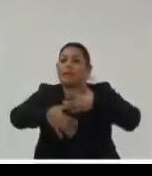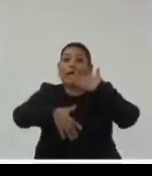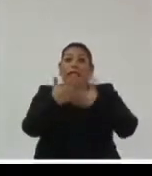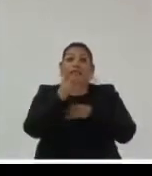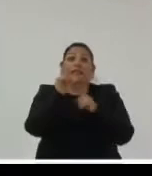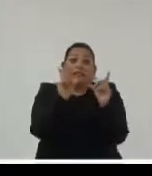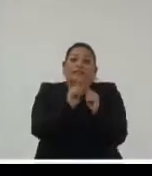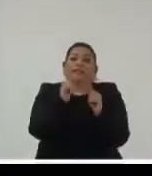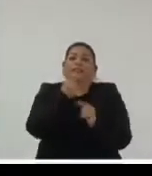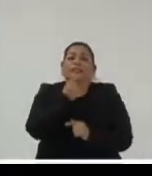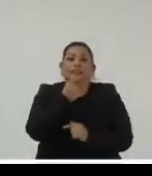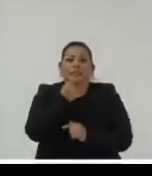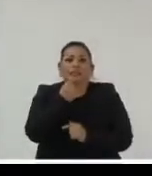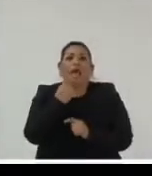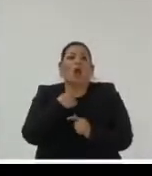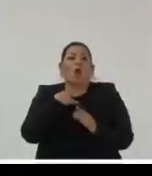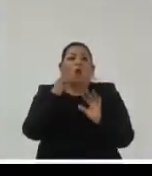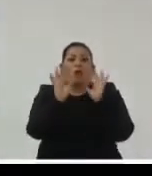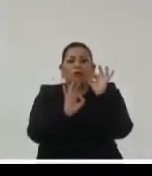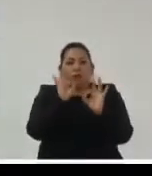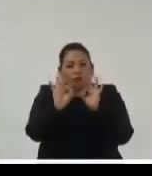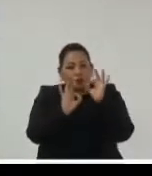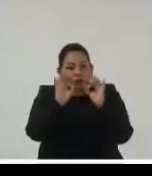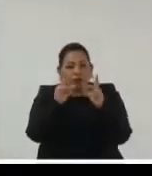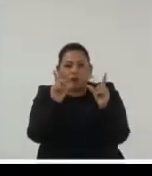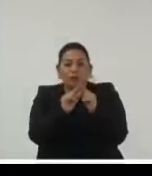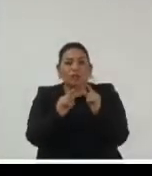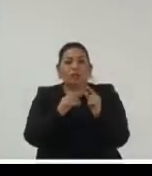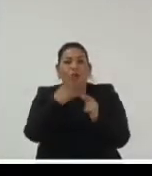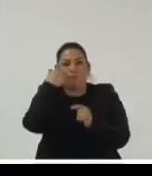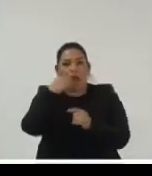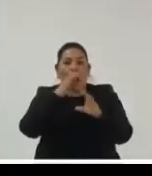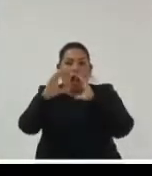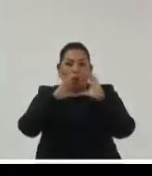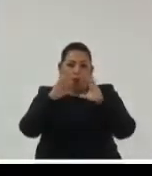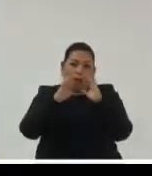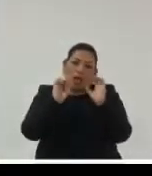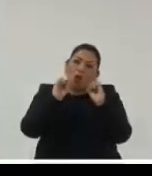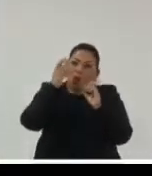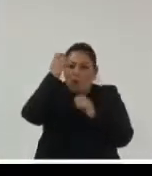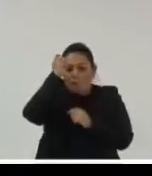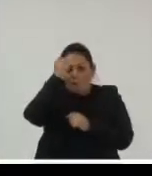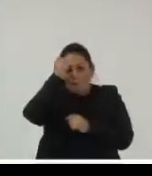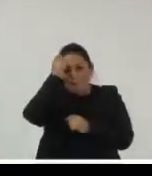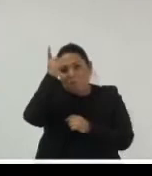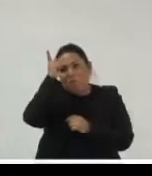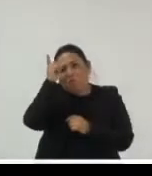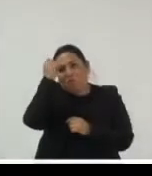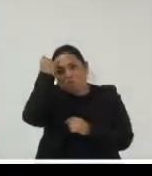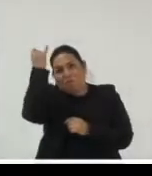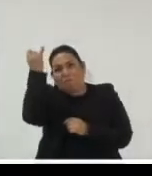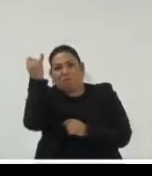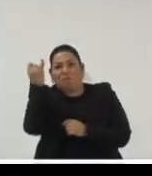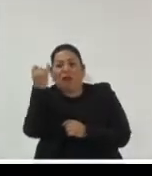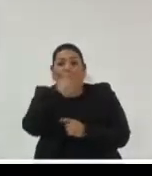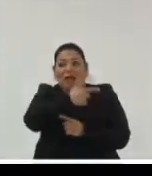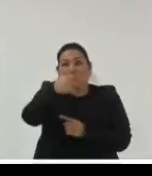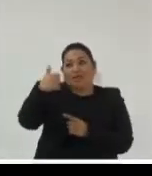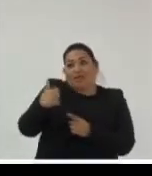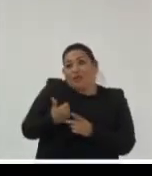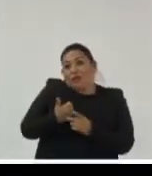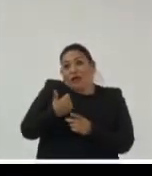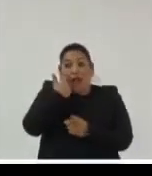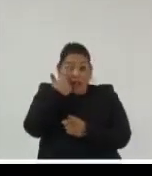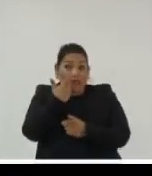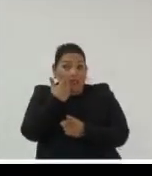minutitos voy a tratar voy de ser muy breve para comentarles para compartirles estas ideas para darles chance también a mis colegas